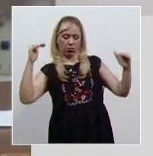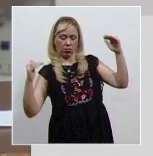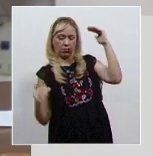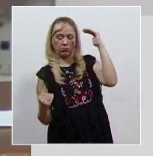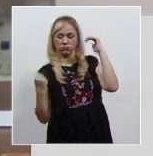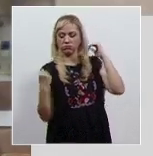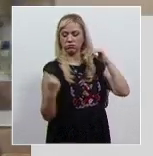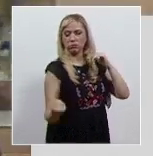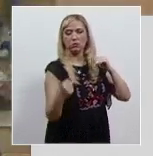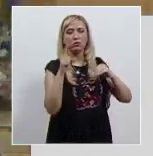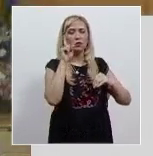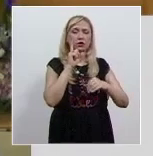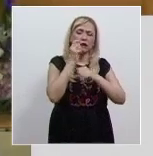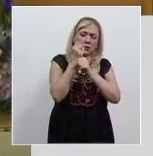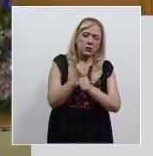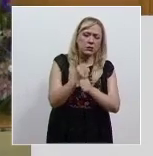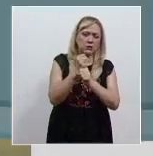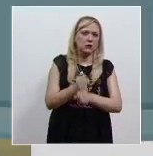todo a las mujeres.